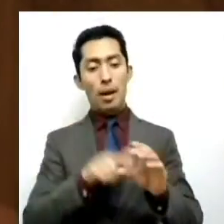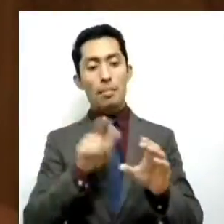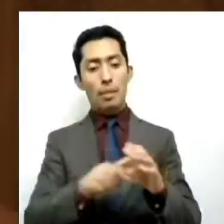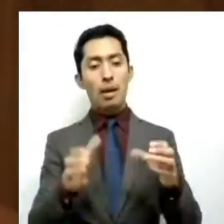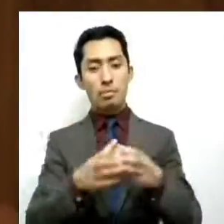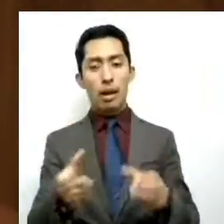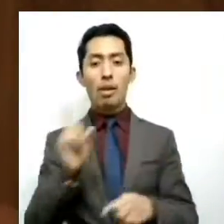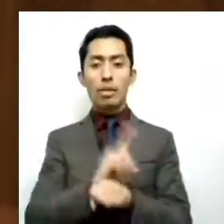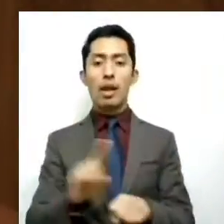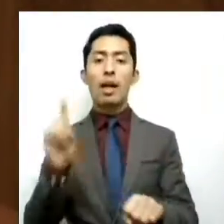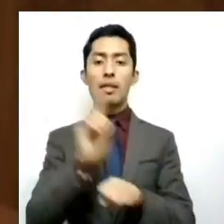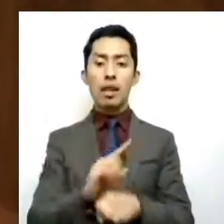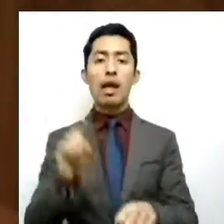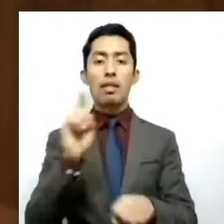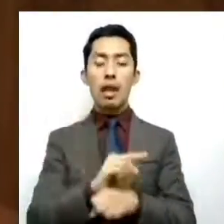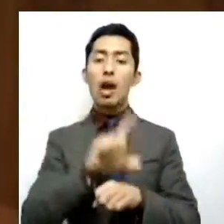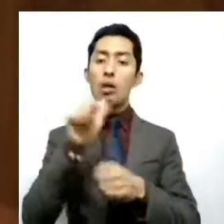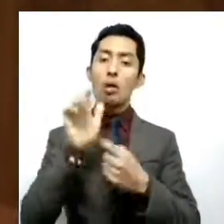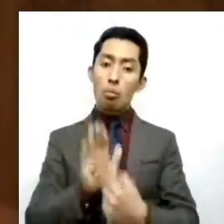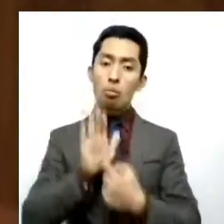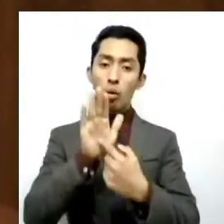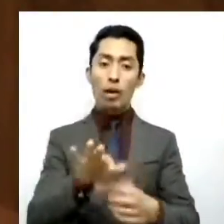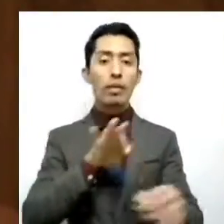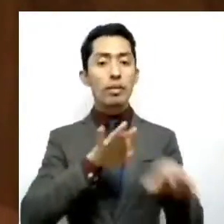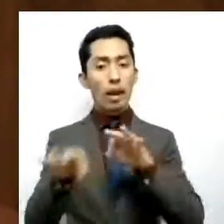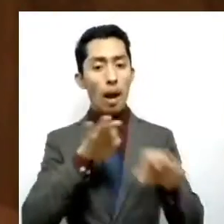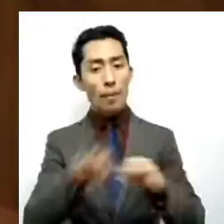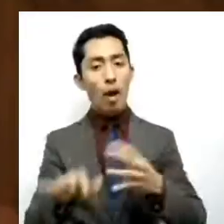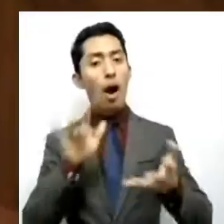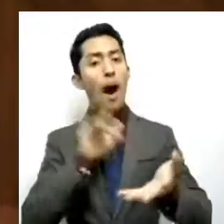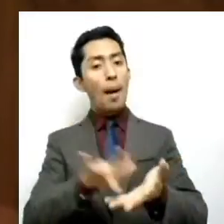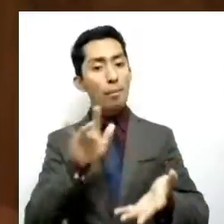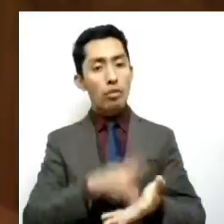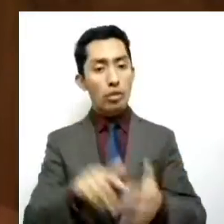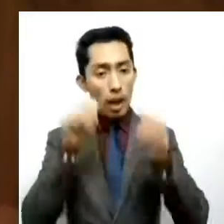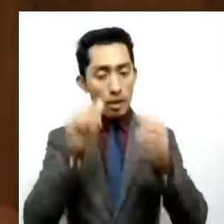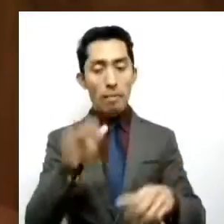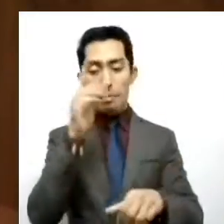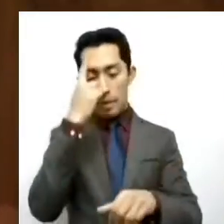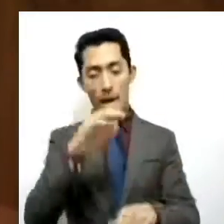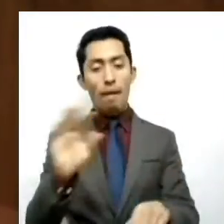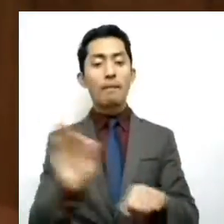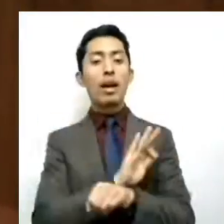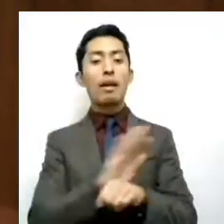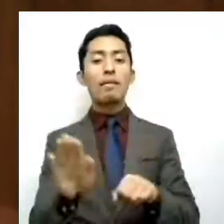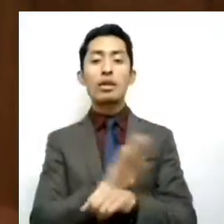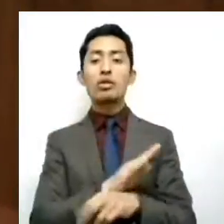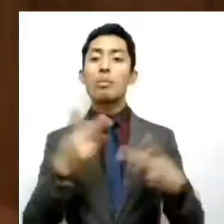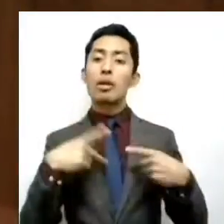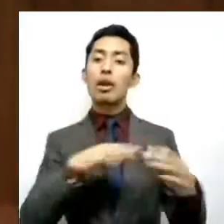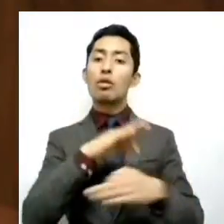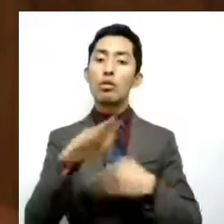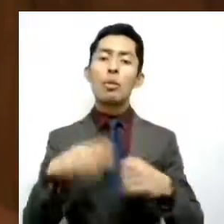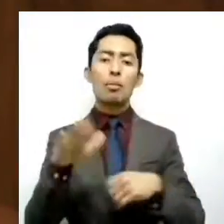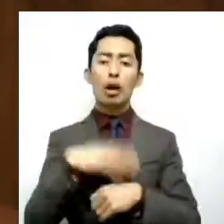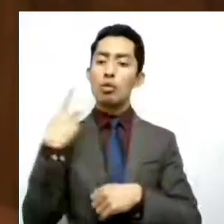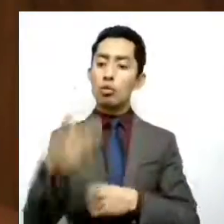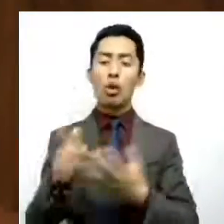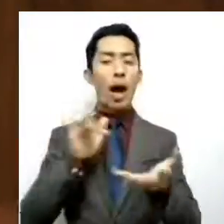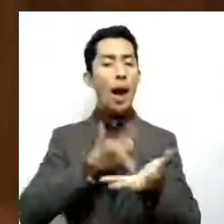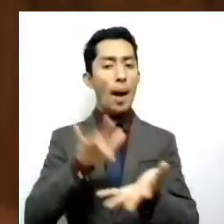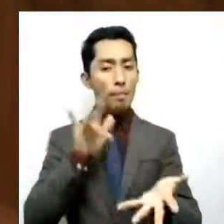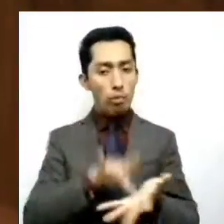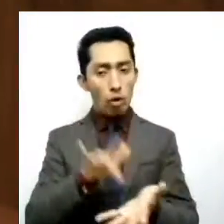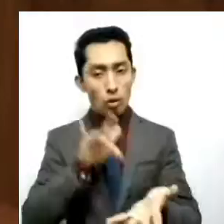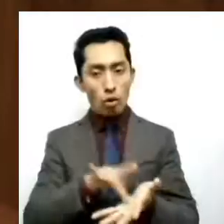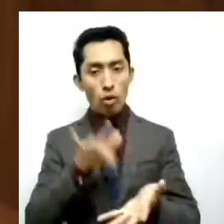dan muestra de trabajo altruista en beneficio de la comunidad, destacando por sus aportaciones en